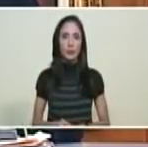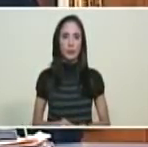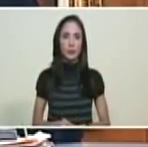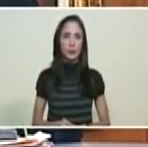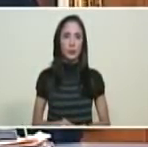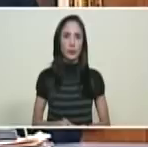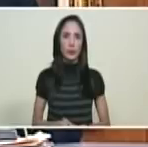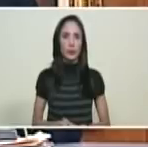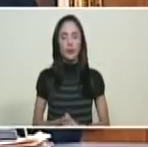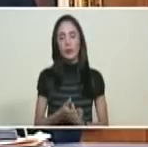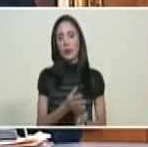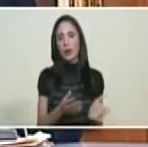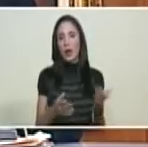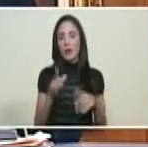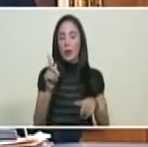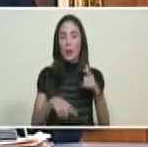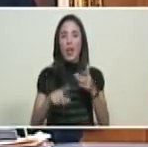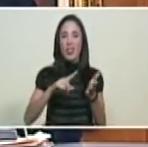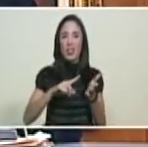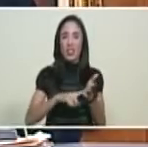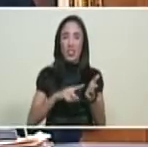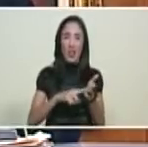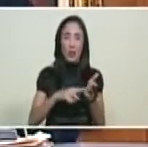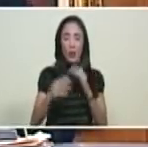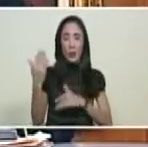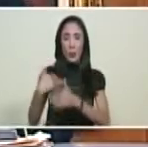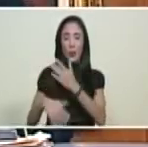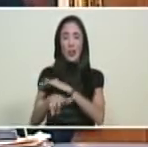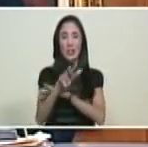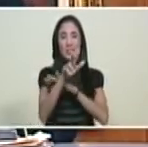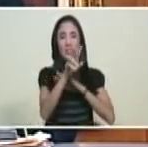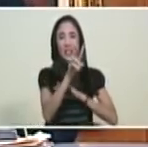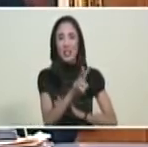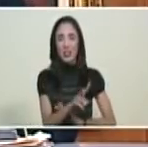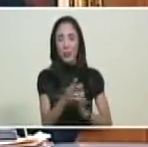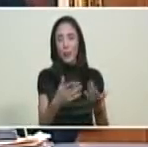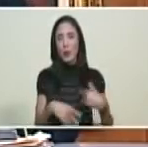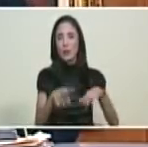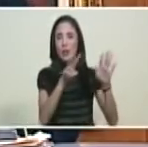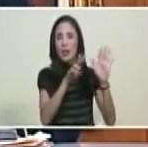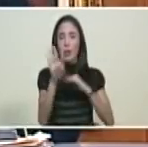Acompasado con el pago de una deuda externa de más de 74 mil millones de dólares.